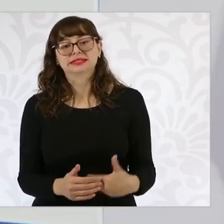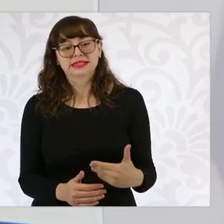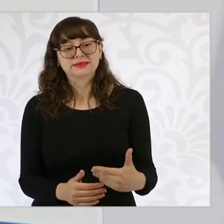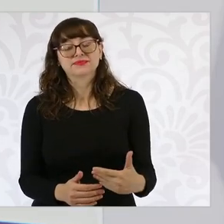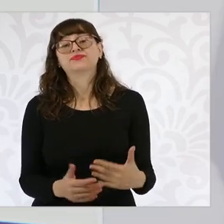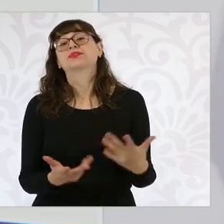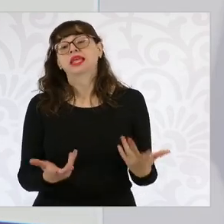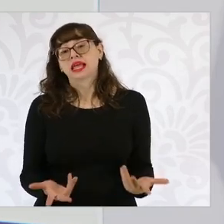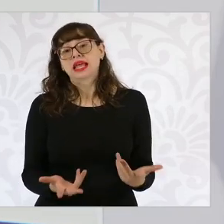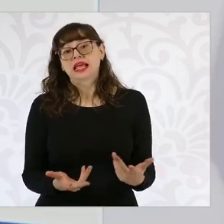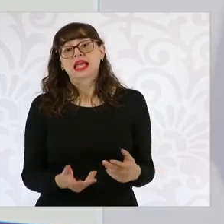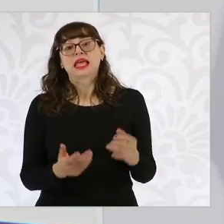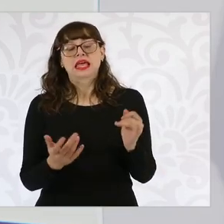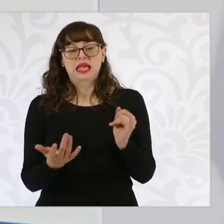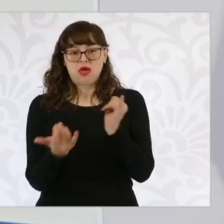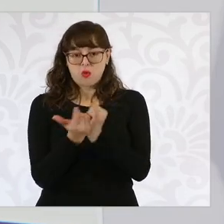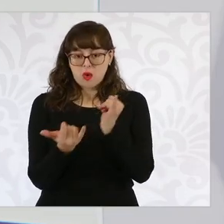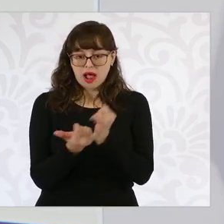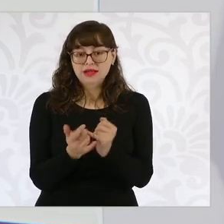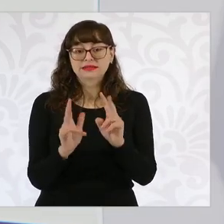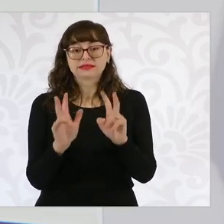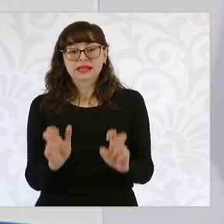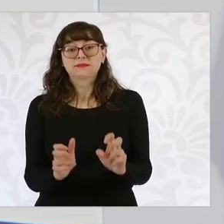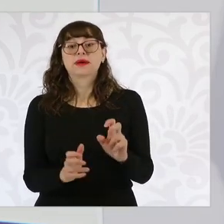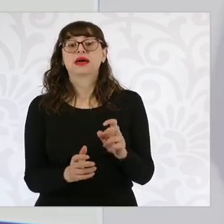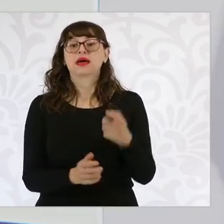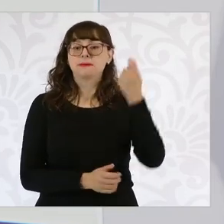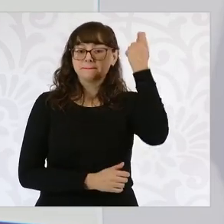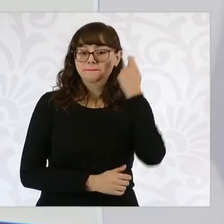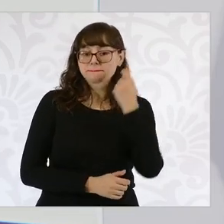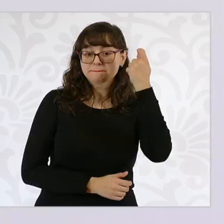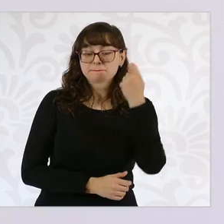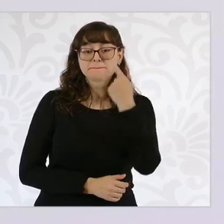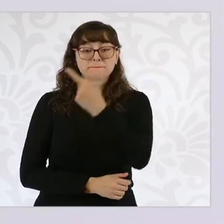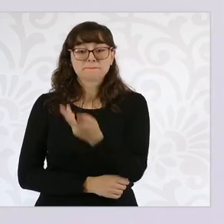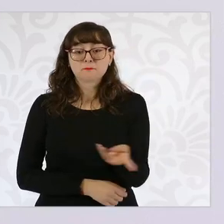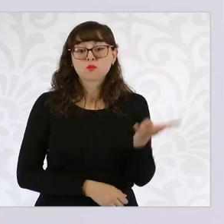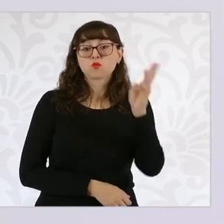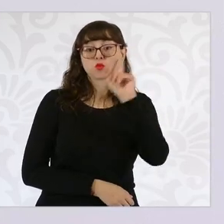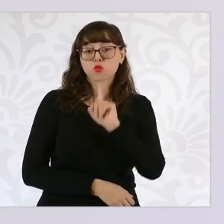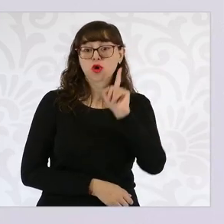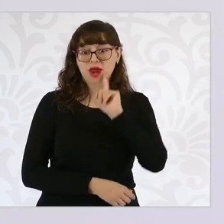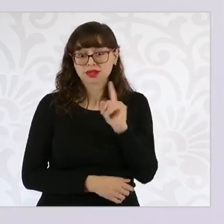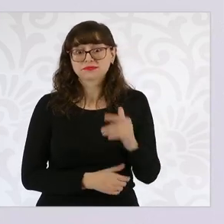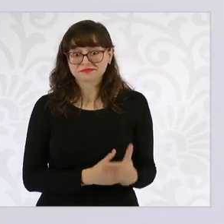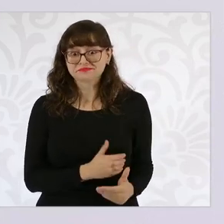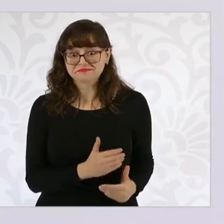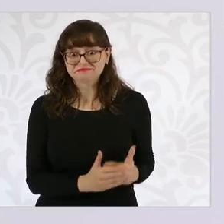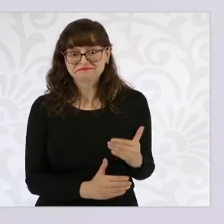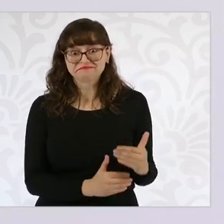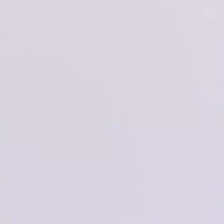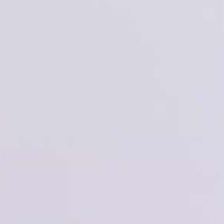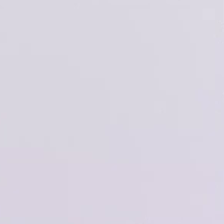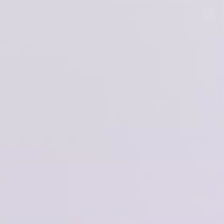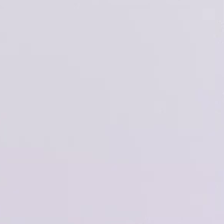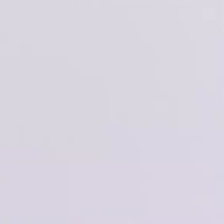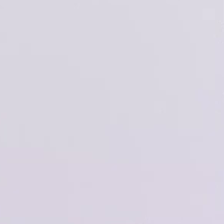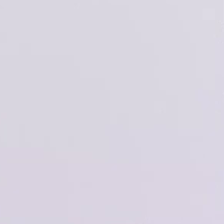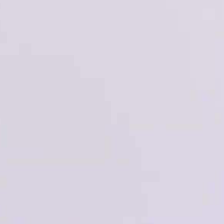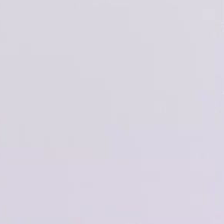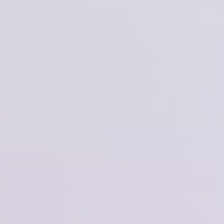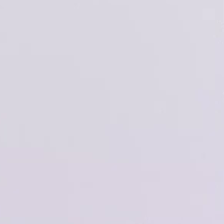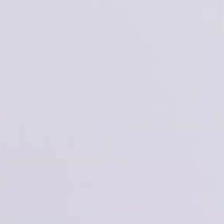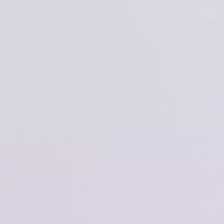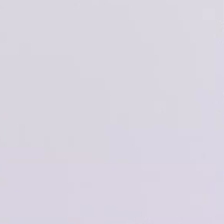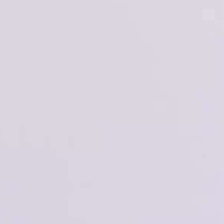mujeres, pensión, mujeres, bienestar, va muy avanzado. Van a ser un poco más